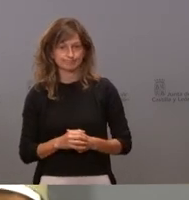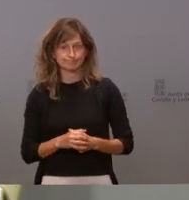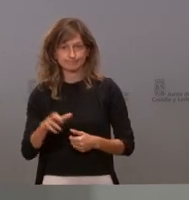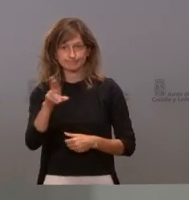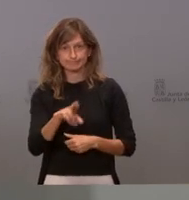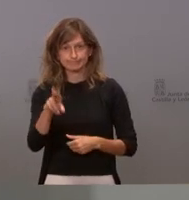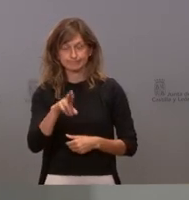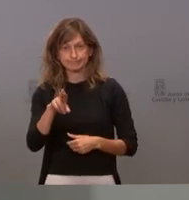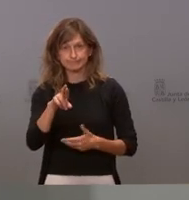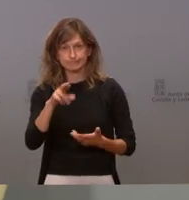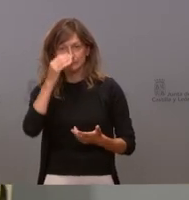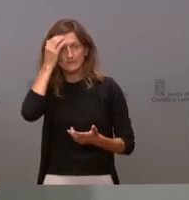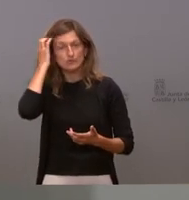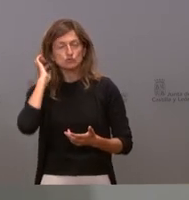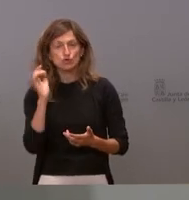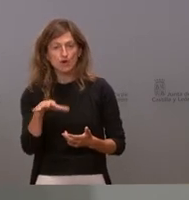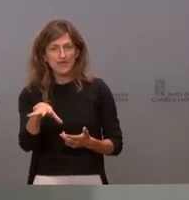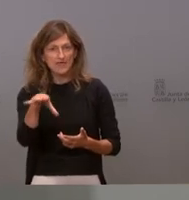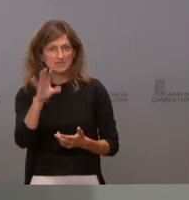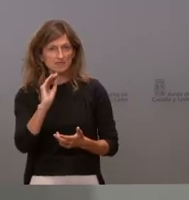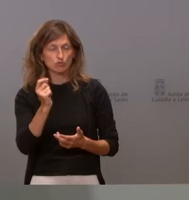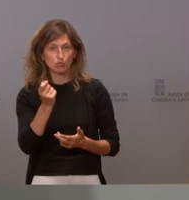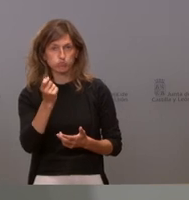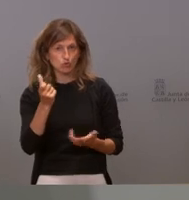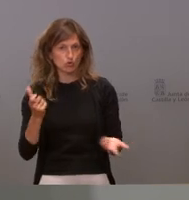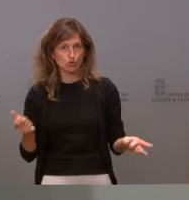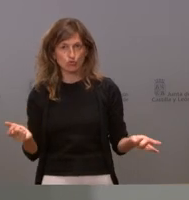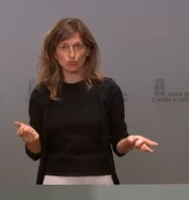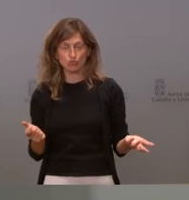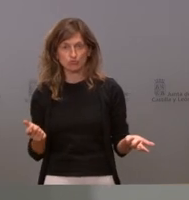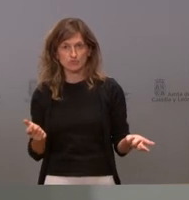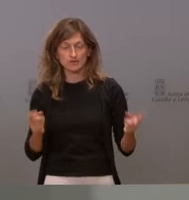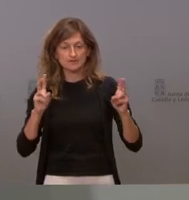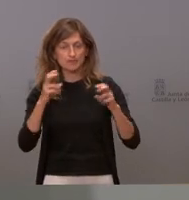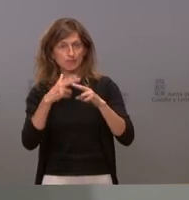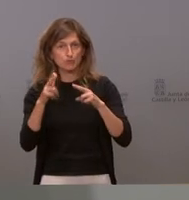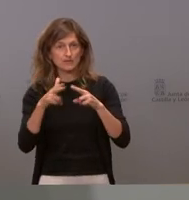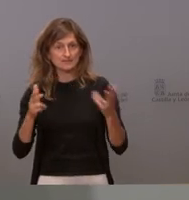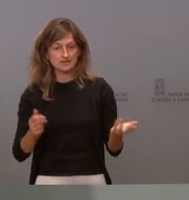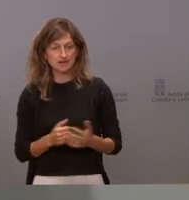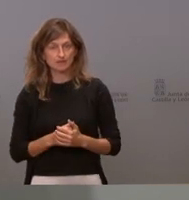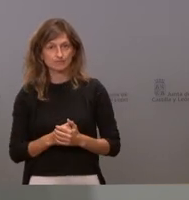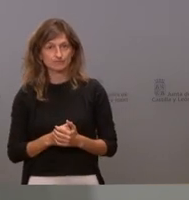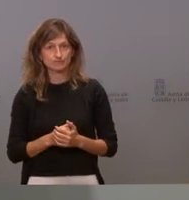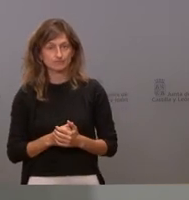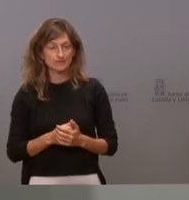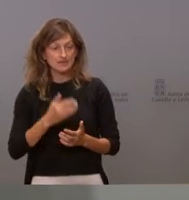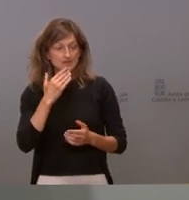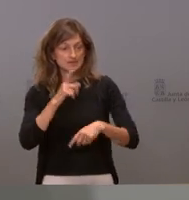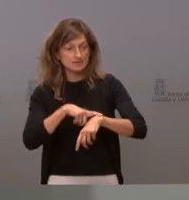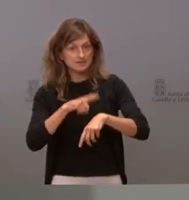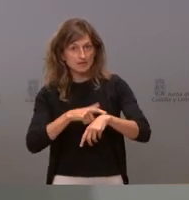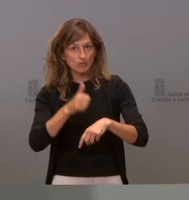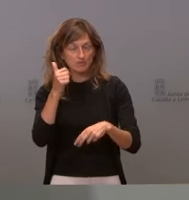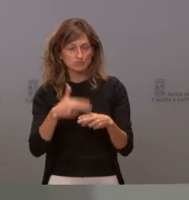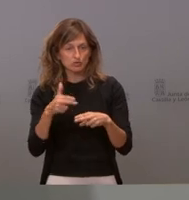que yo ya entiendo muy poco a veces de la política es decir que cuanto más tiempo estoy en la política